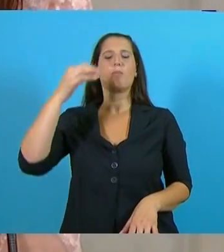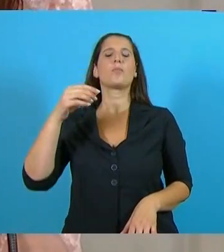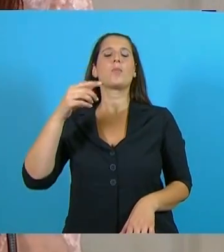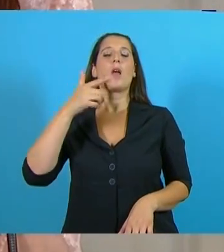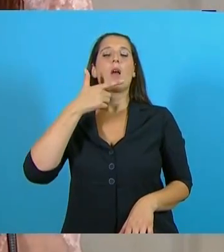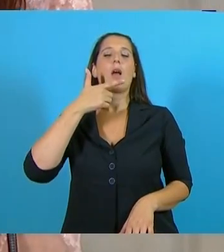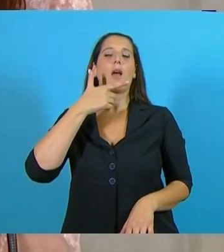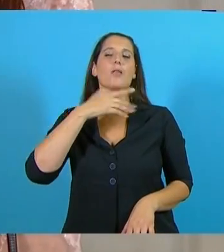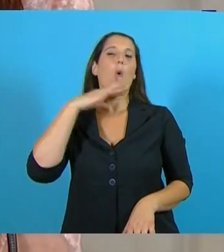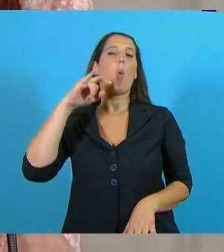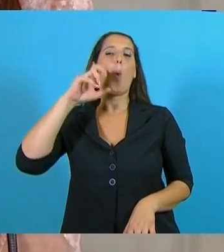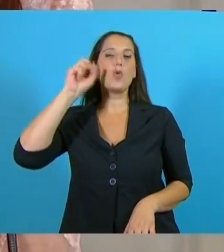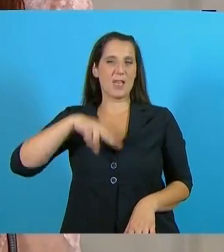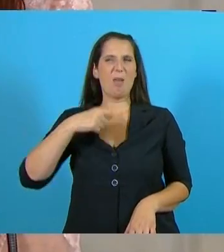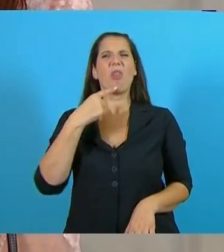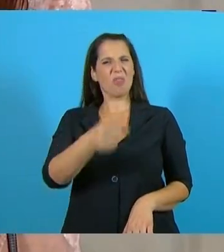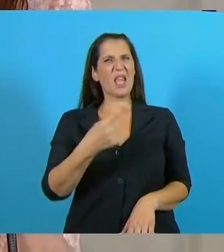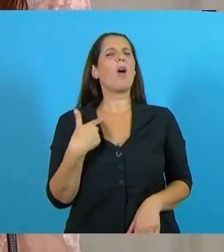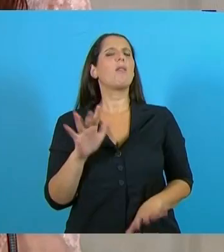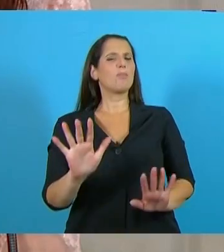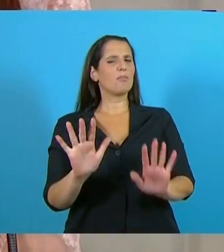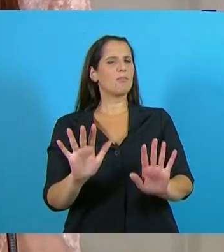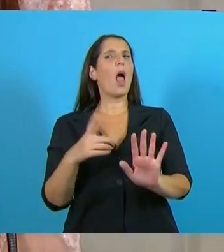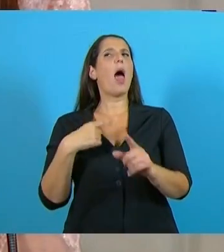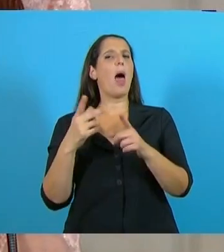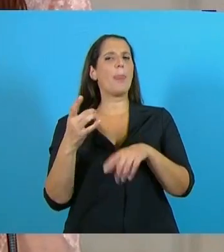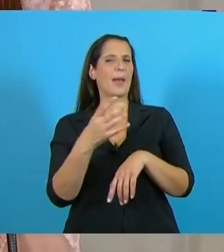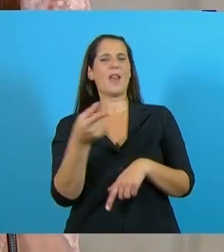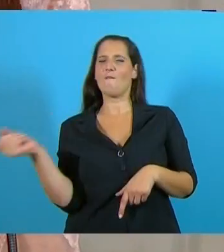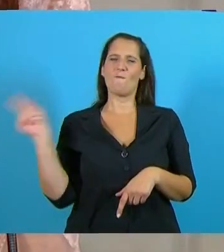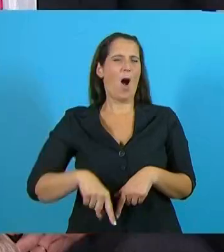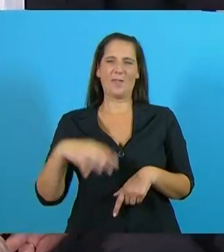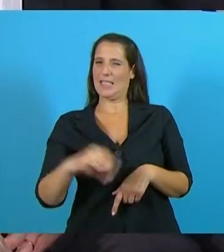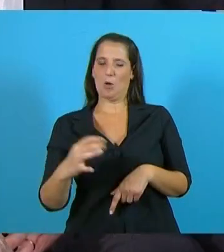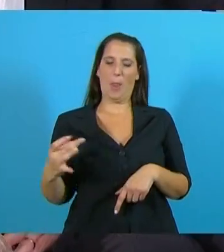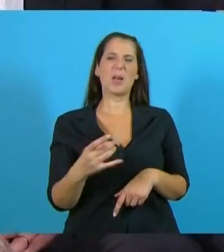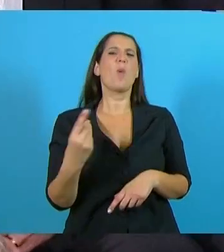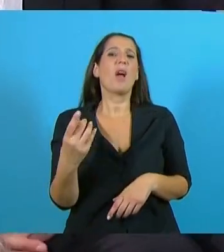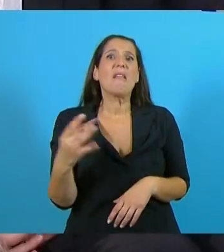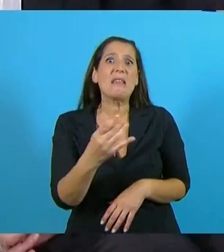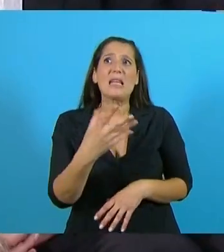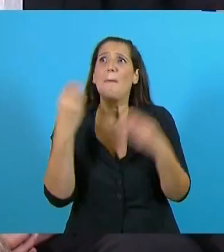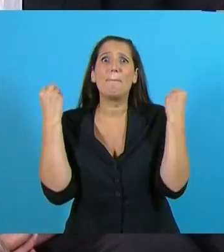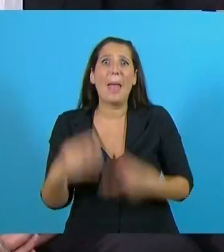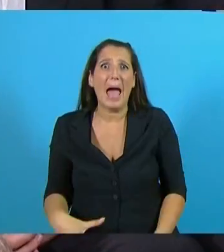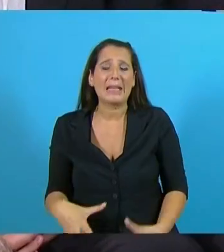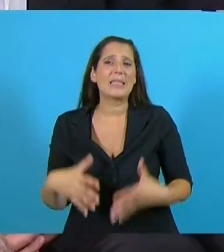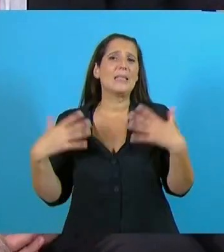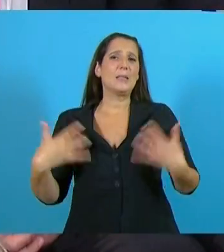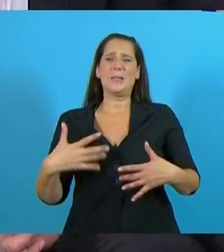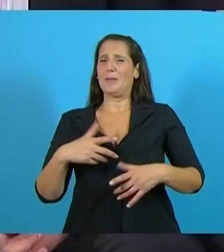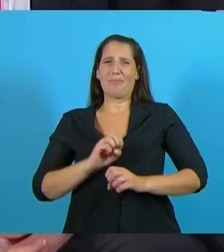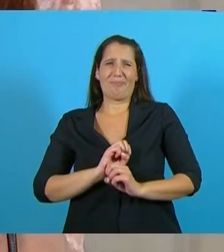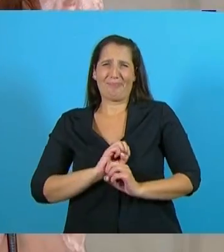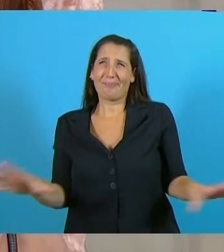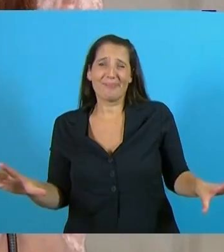que dijo los trenes van a volver a andar, pues uno de los genocidios más grandes de la Argentina fue haber desarmado los ferrocarriles